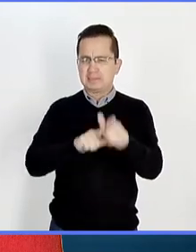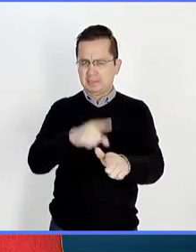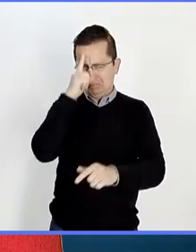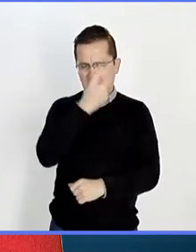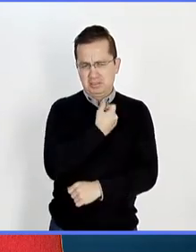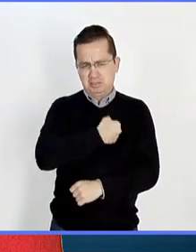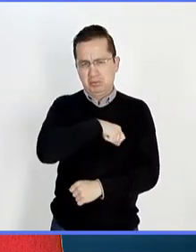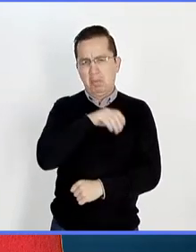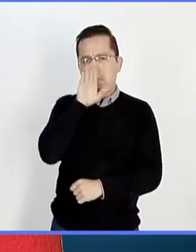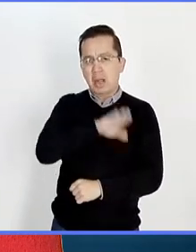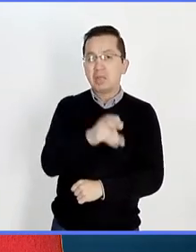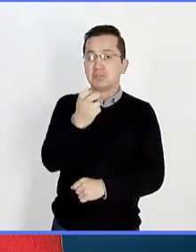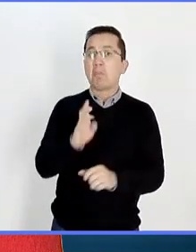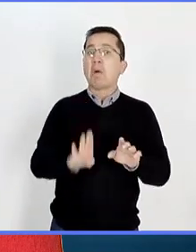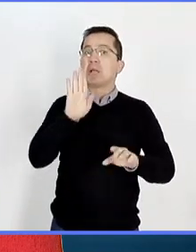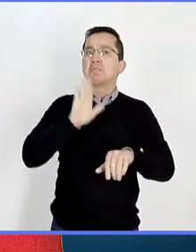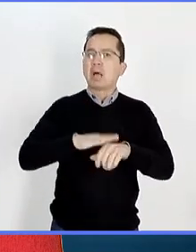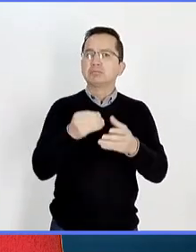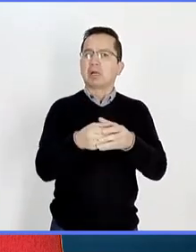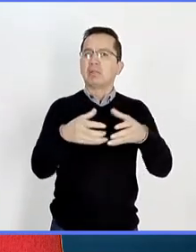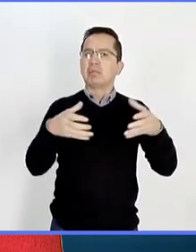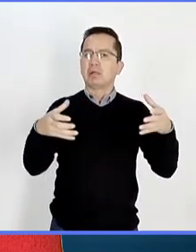surgen en mayor número. Acompáñenos.